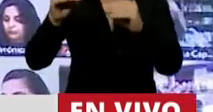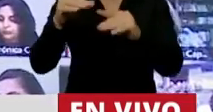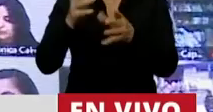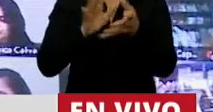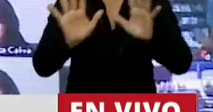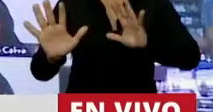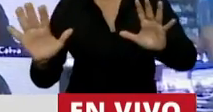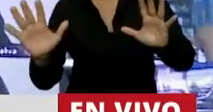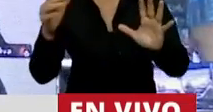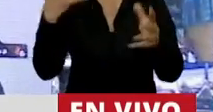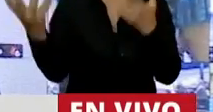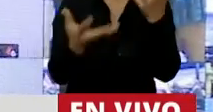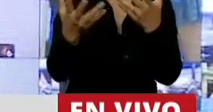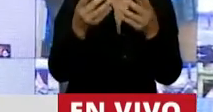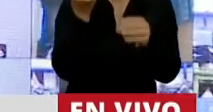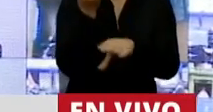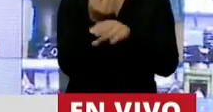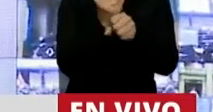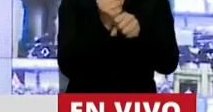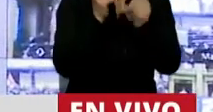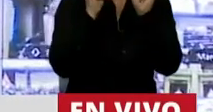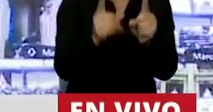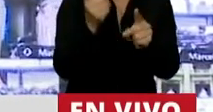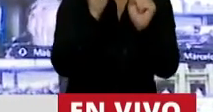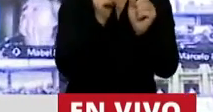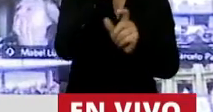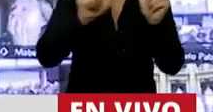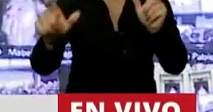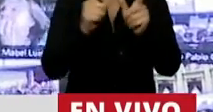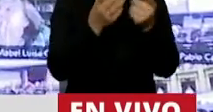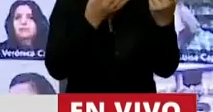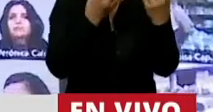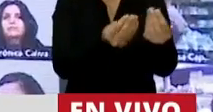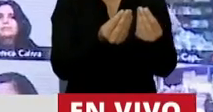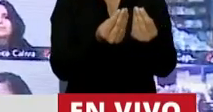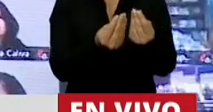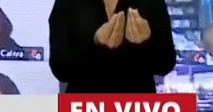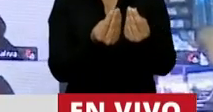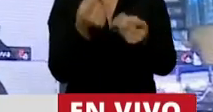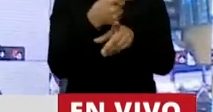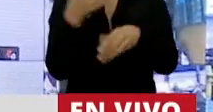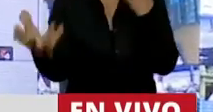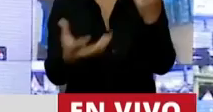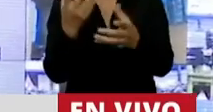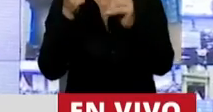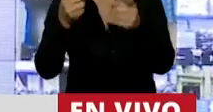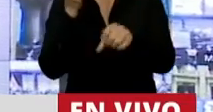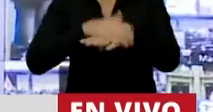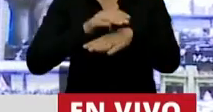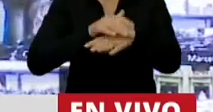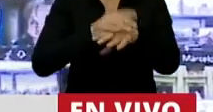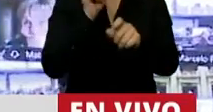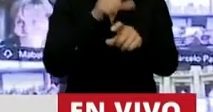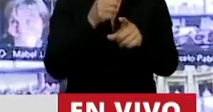la estabilidad en su trabajo, porque son ellos los que nos defienden de los incendios y también tienen las tareas de